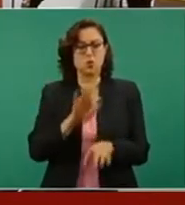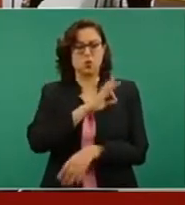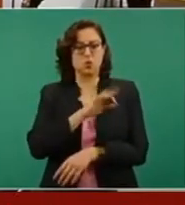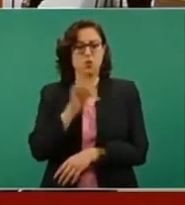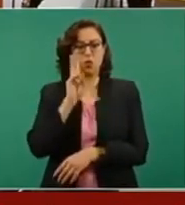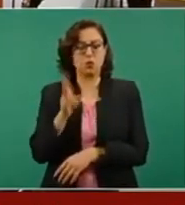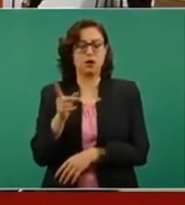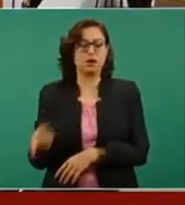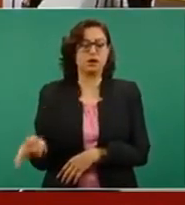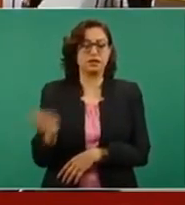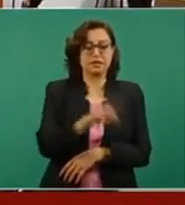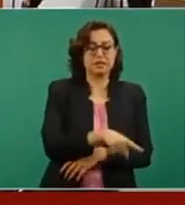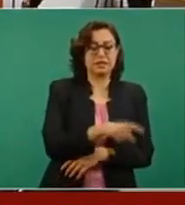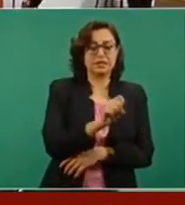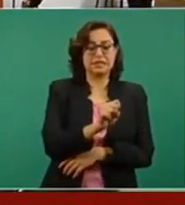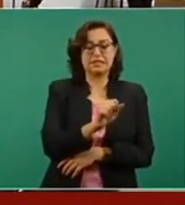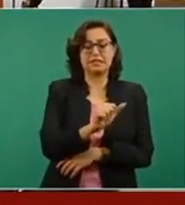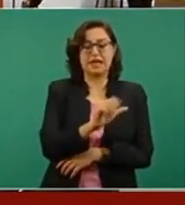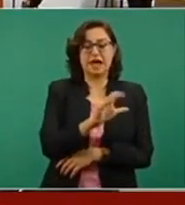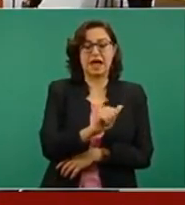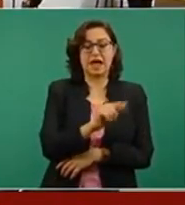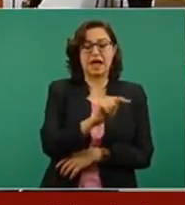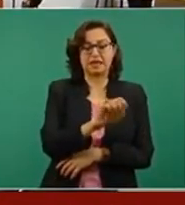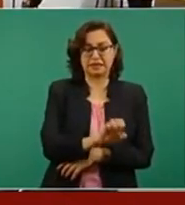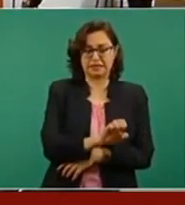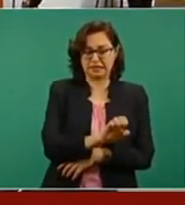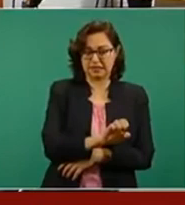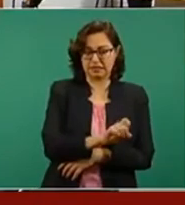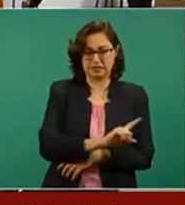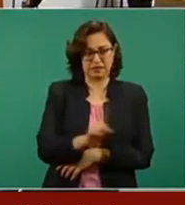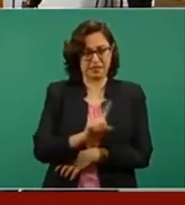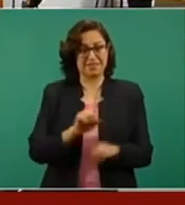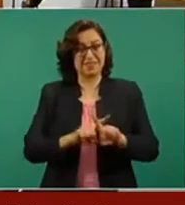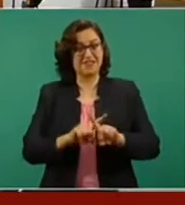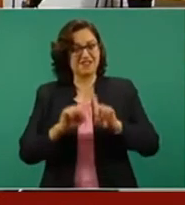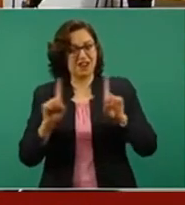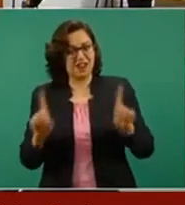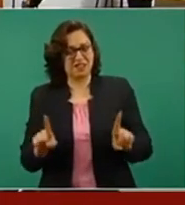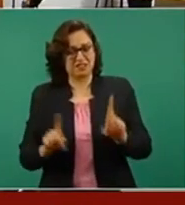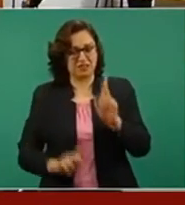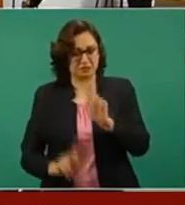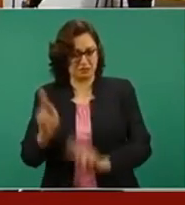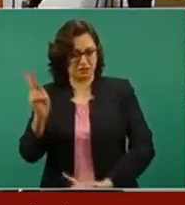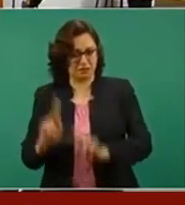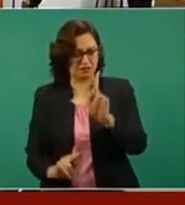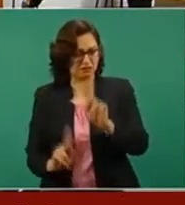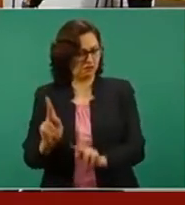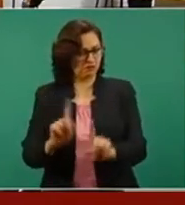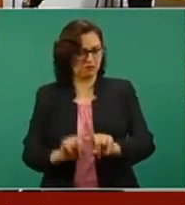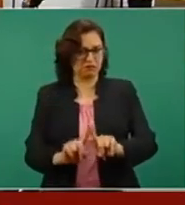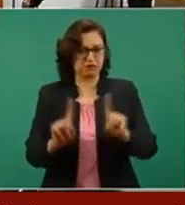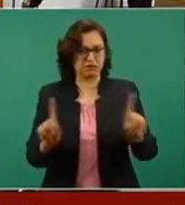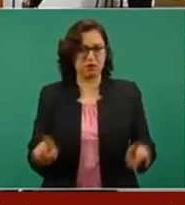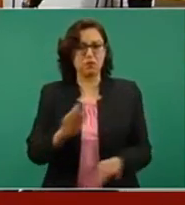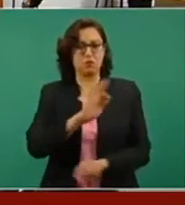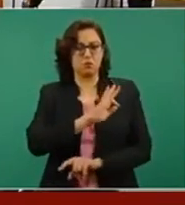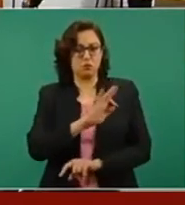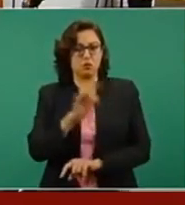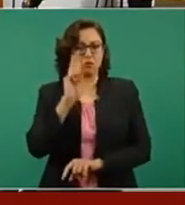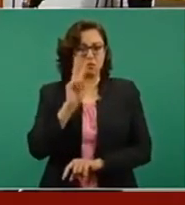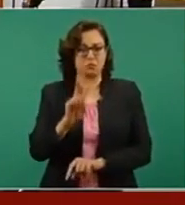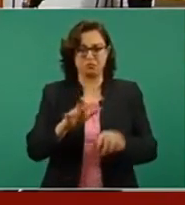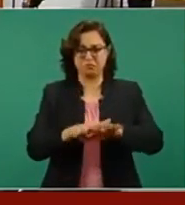zacate marino, no son algas. Y el resto de las fotografías pueden observar ustedes las playas